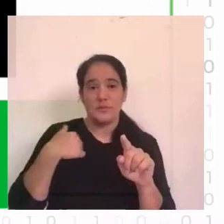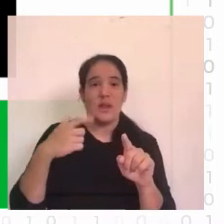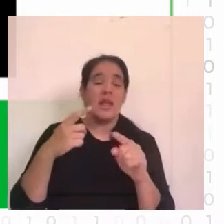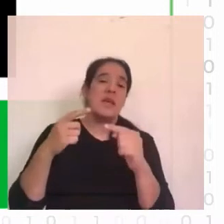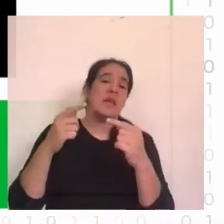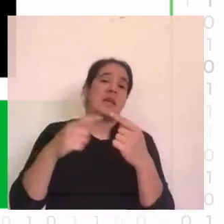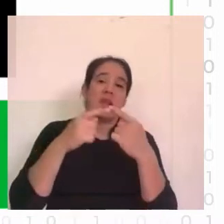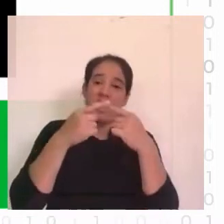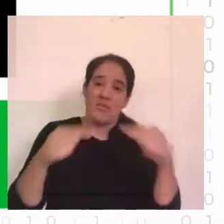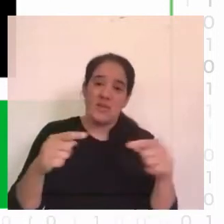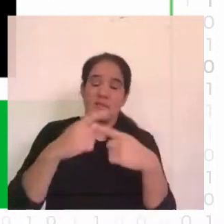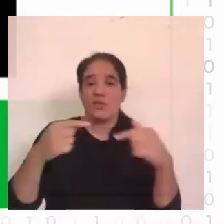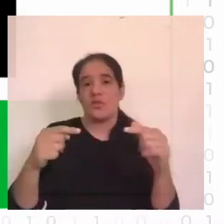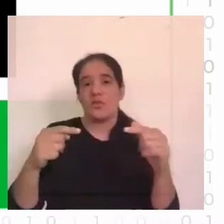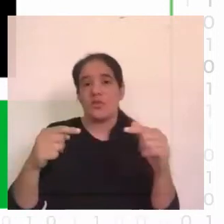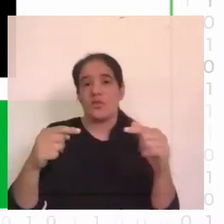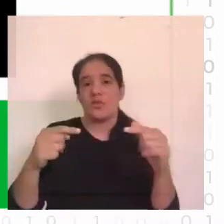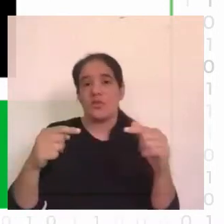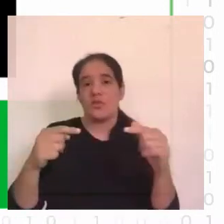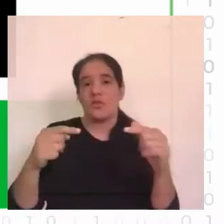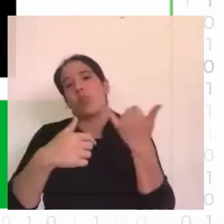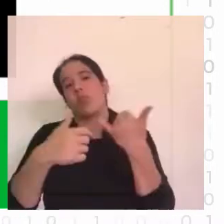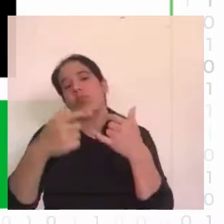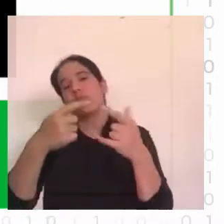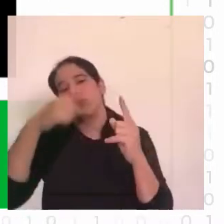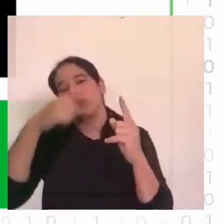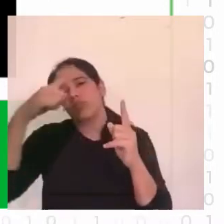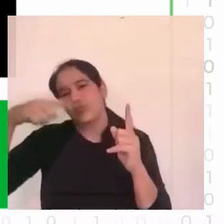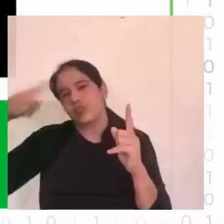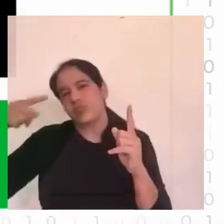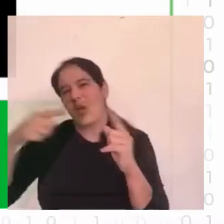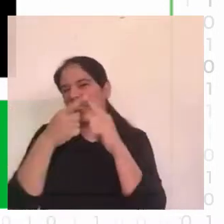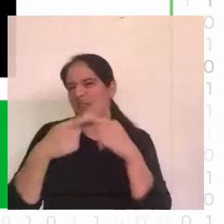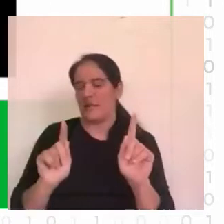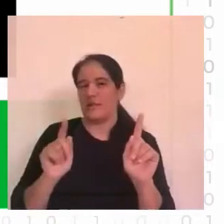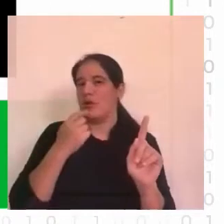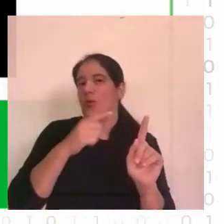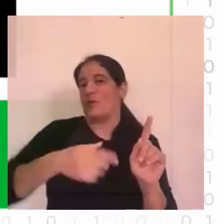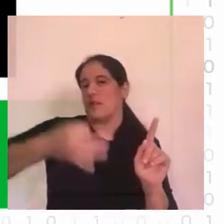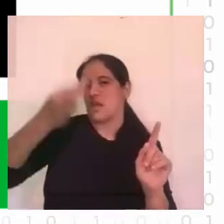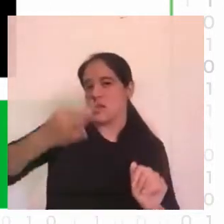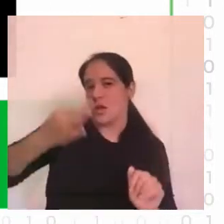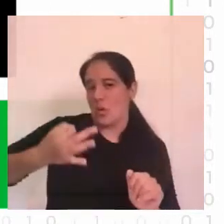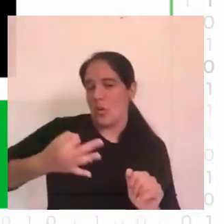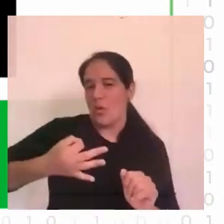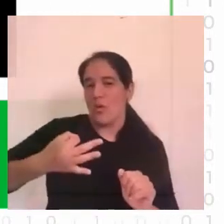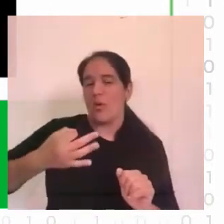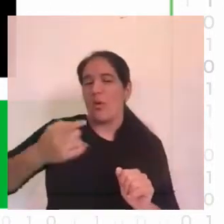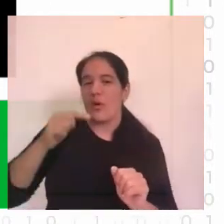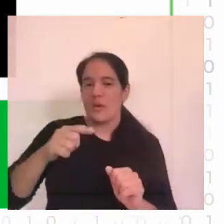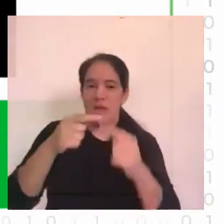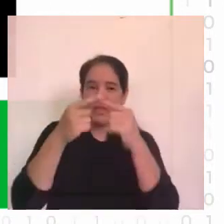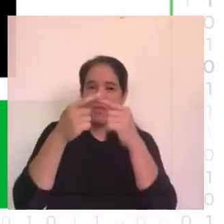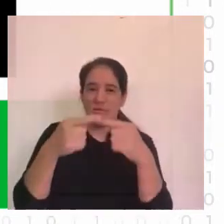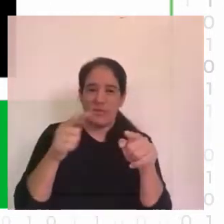estadísticamente significativas. Es decir, no podemos asegurar con alto nivel de confianza que esta diferencia se debe a una falsificación